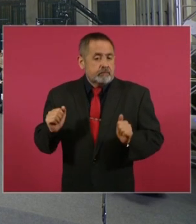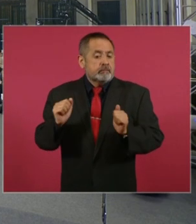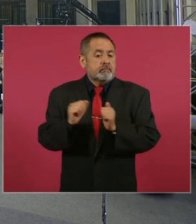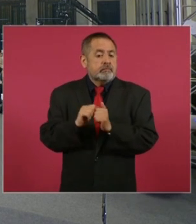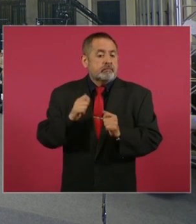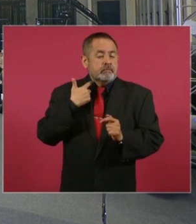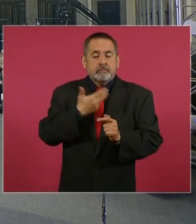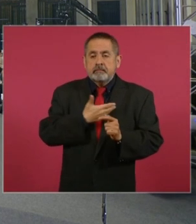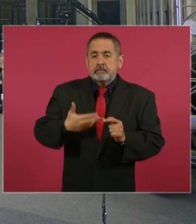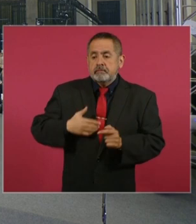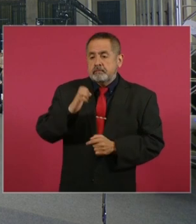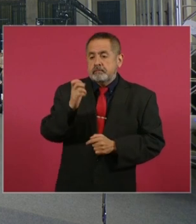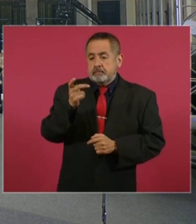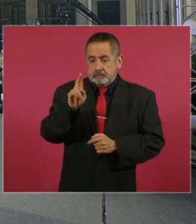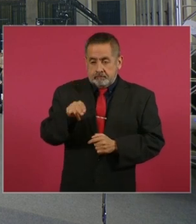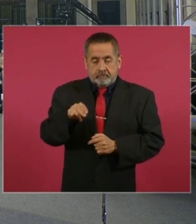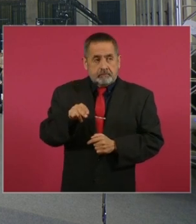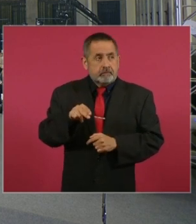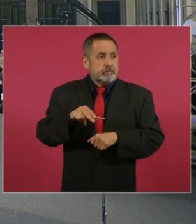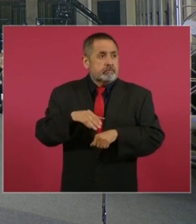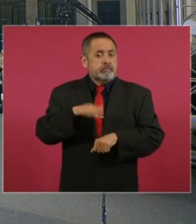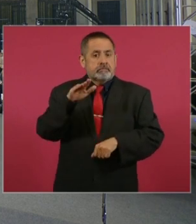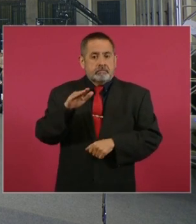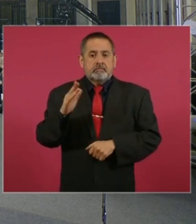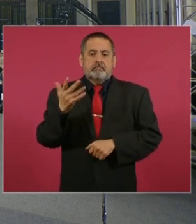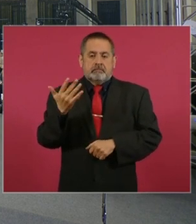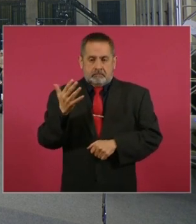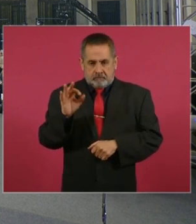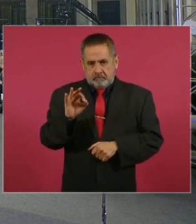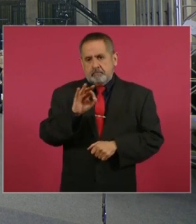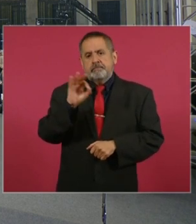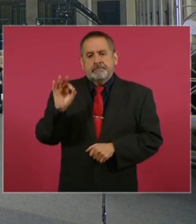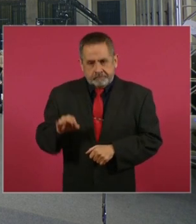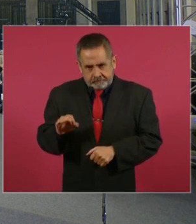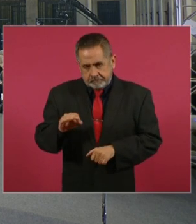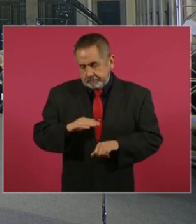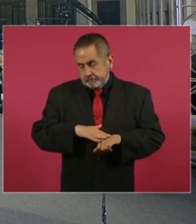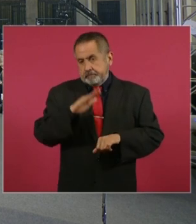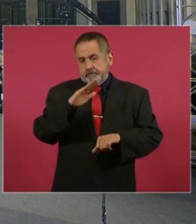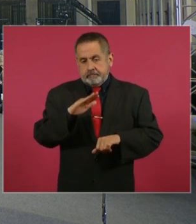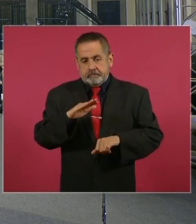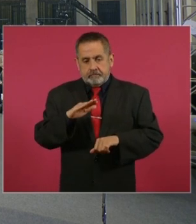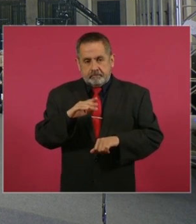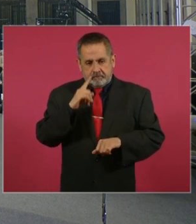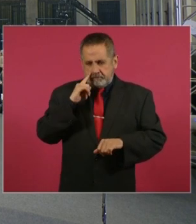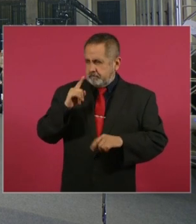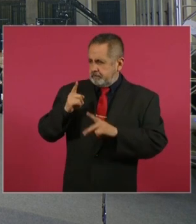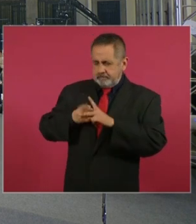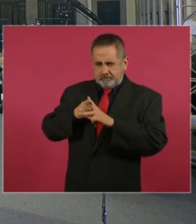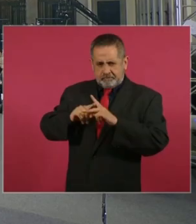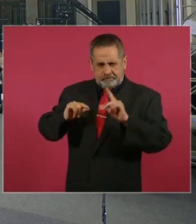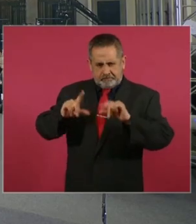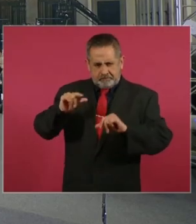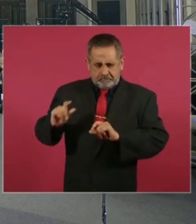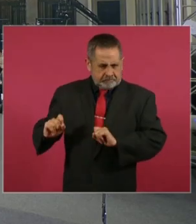Peña, 50 por ciento, pon la gráfica.